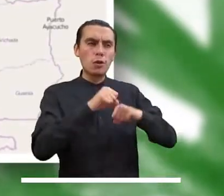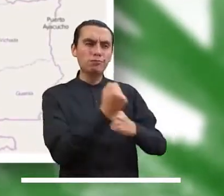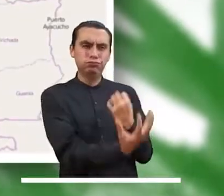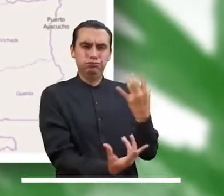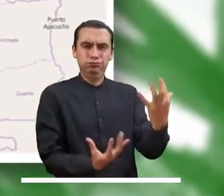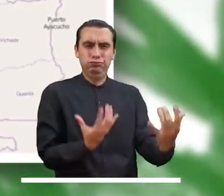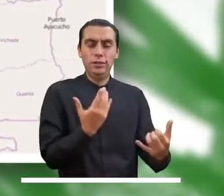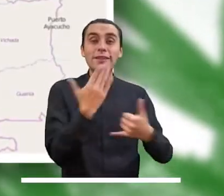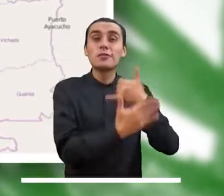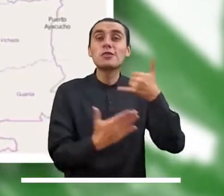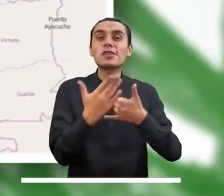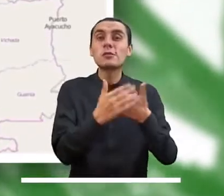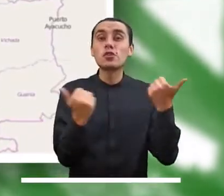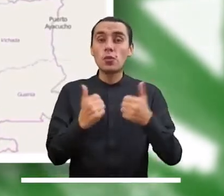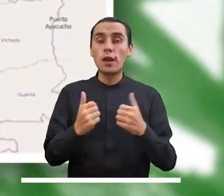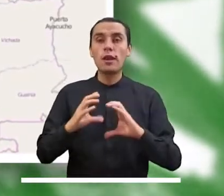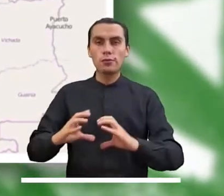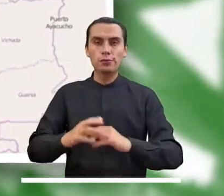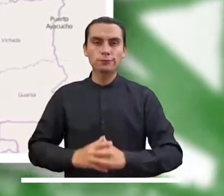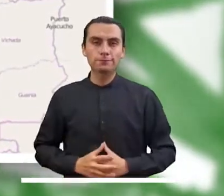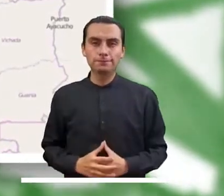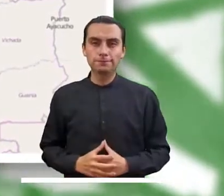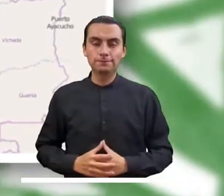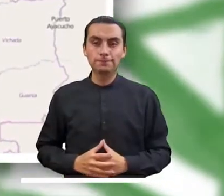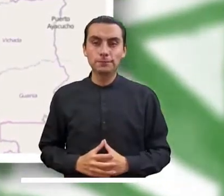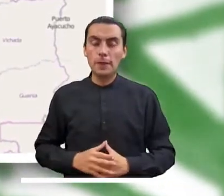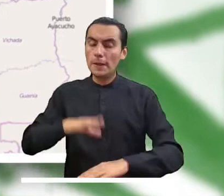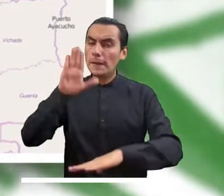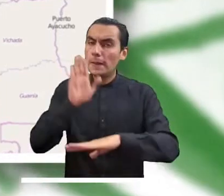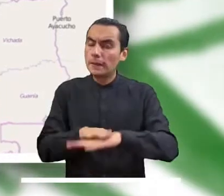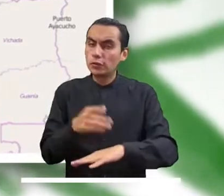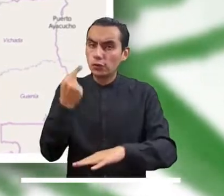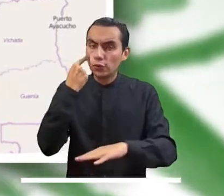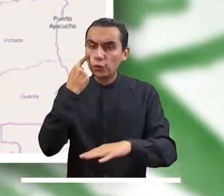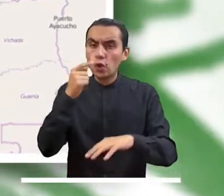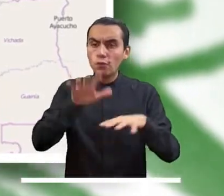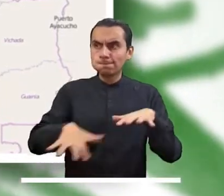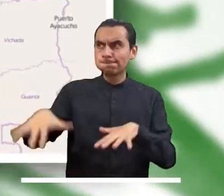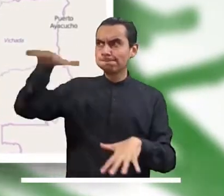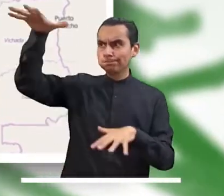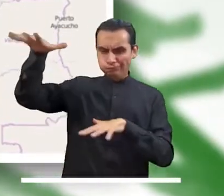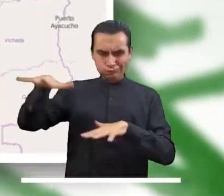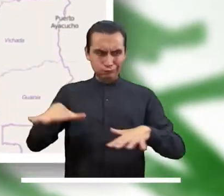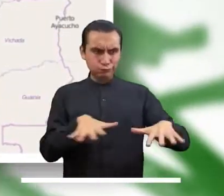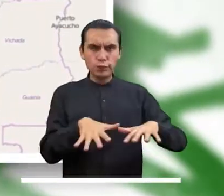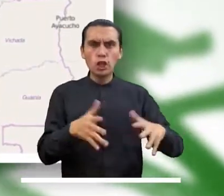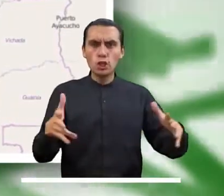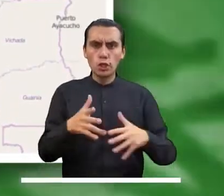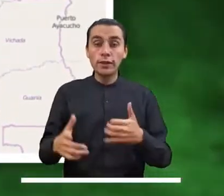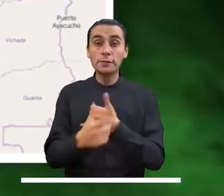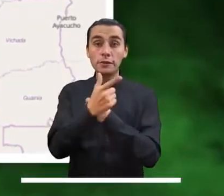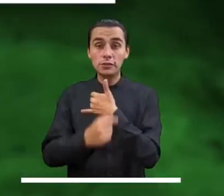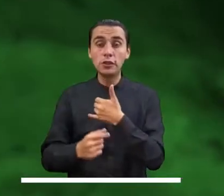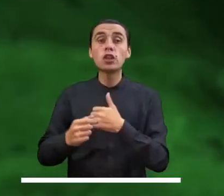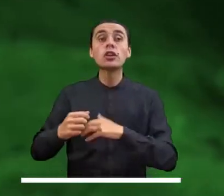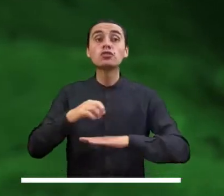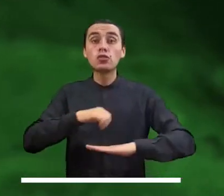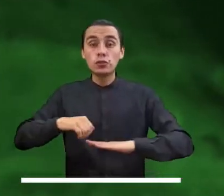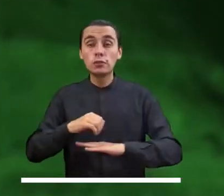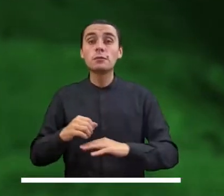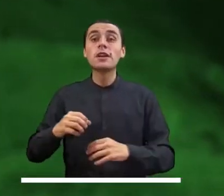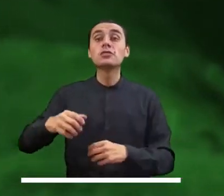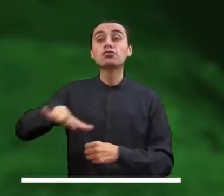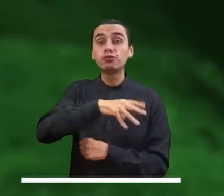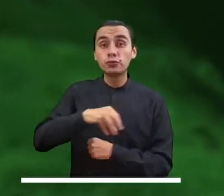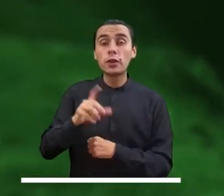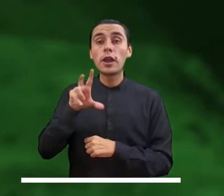Alerta roja por elevada probabilidad de incendios en el departamento de Arauca. Máxima alerta por probables deslizamientos de